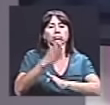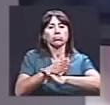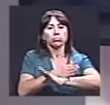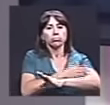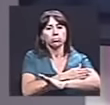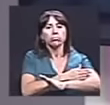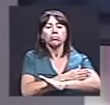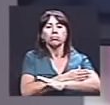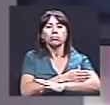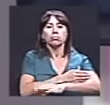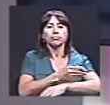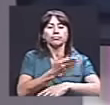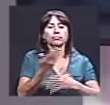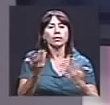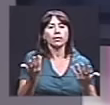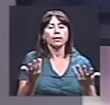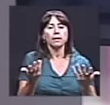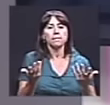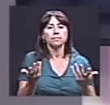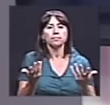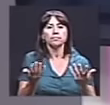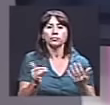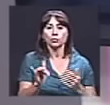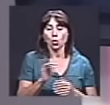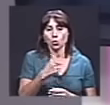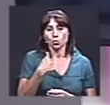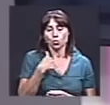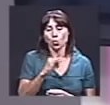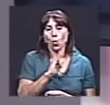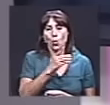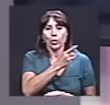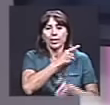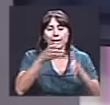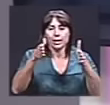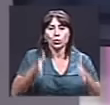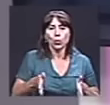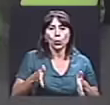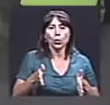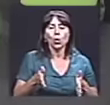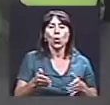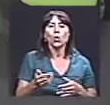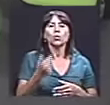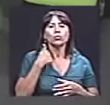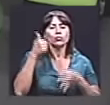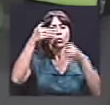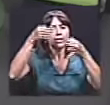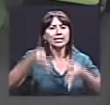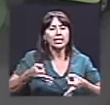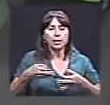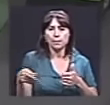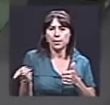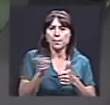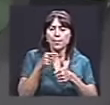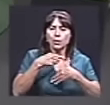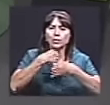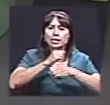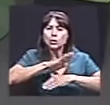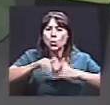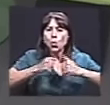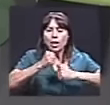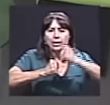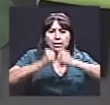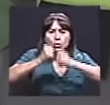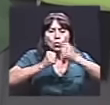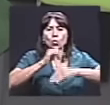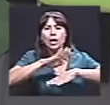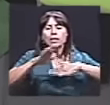digamos, como director lo que yo decidí fue montar primero toda la estructura de la obra, todo